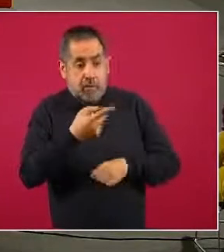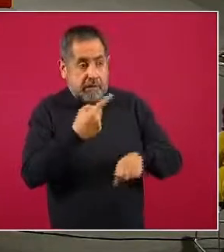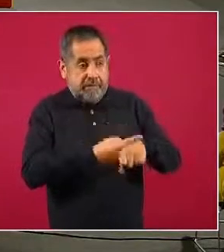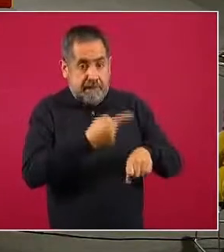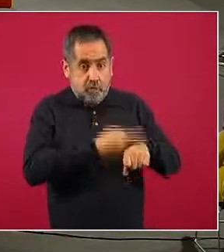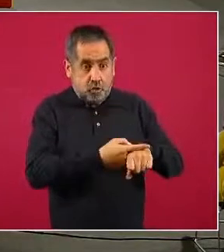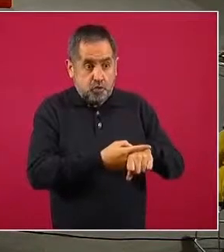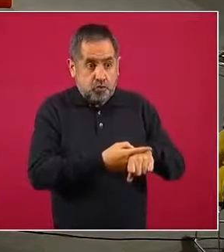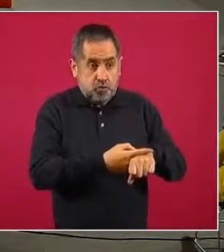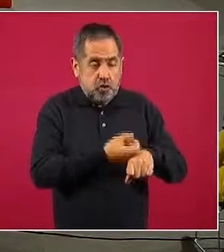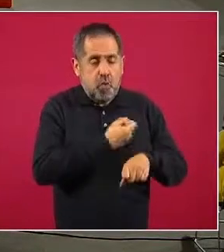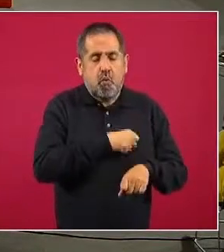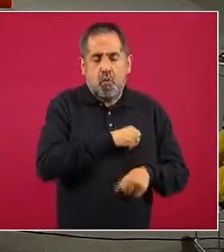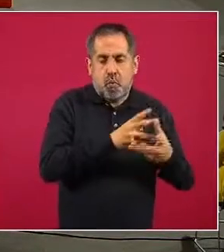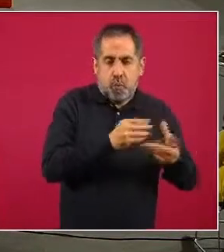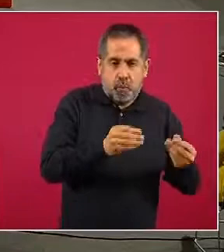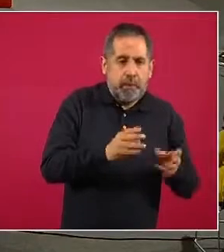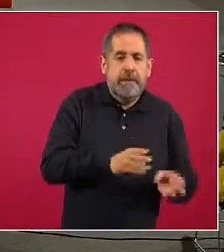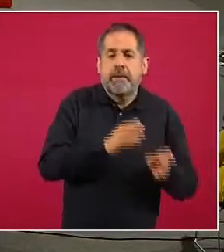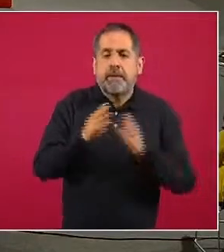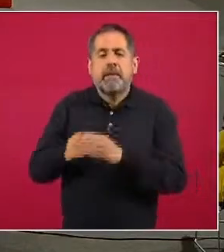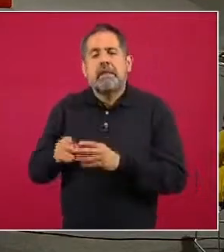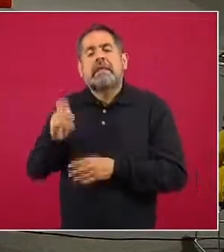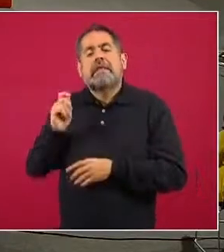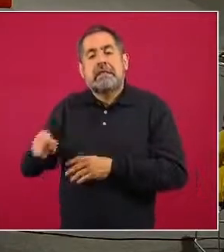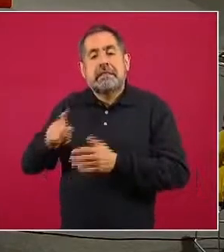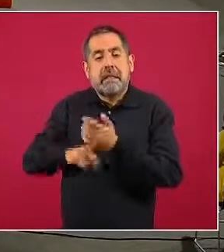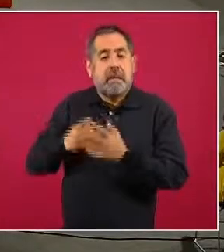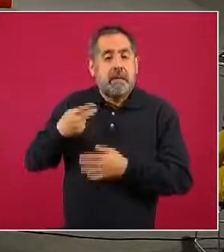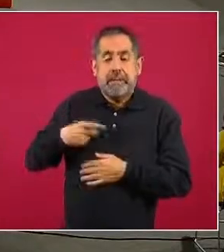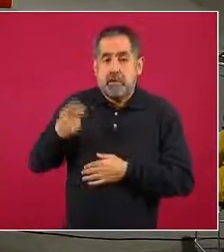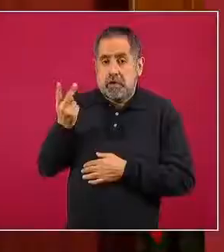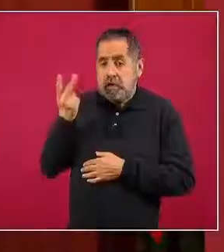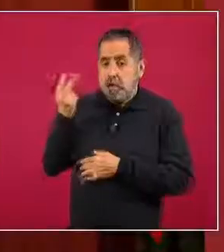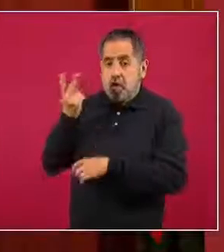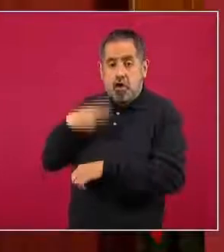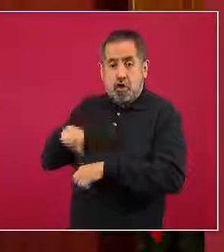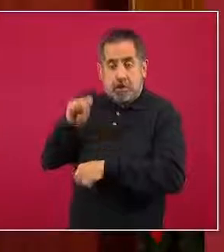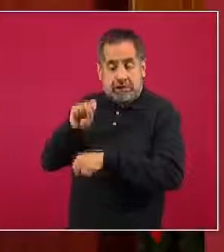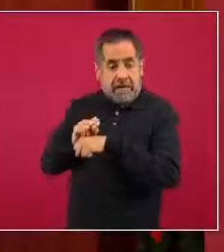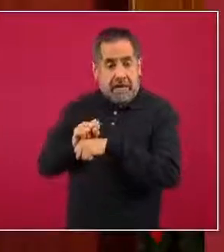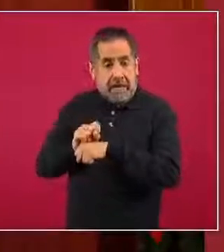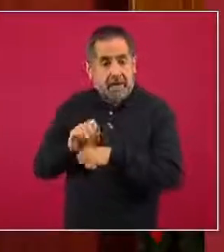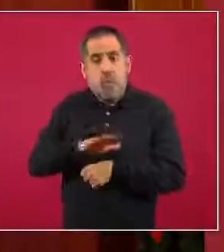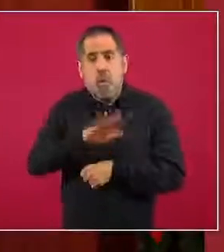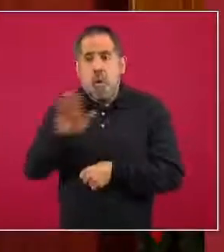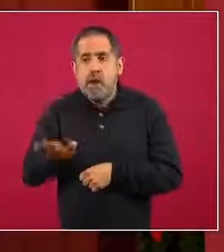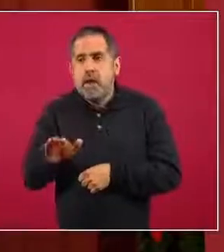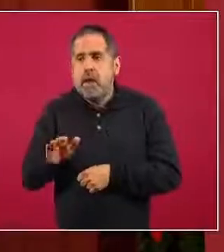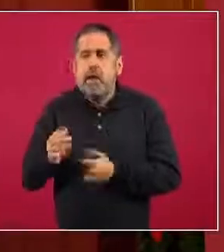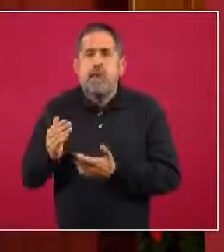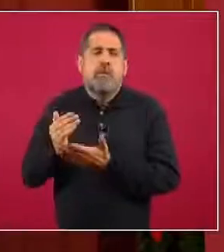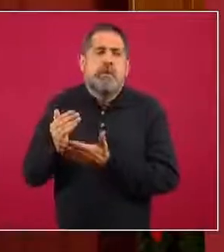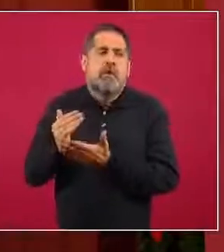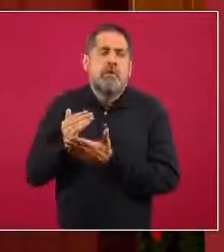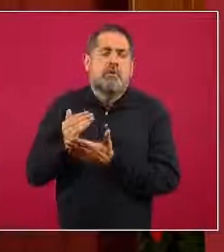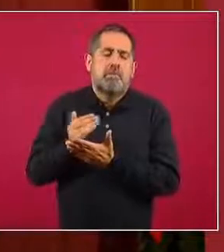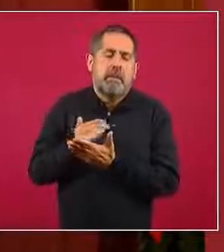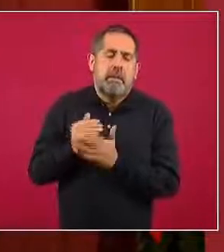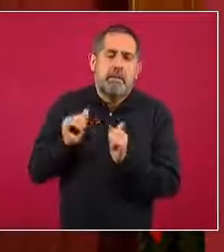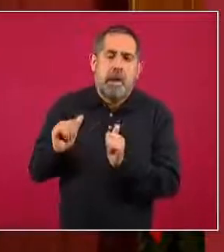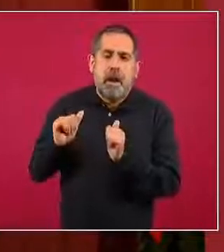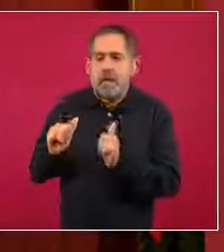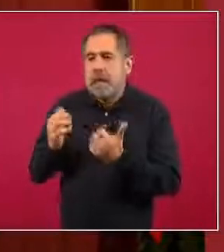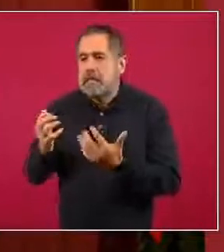vemos más bien un incremento sí, pero ligero para las últimas dos semanas en relación a la mortalidad. Sabemos y lo hemos visto